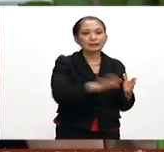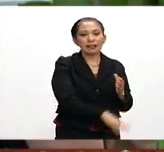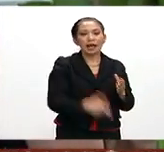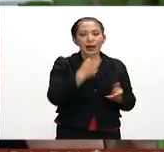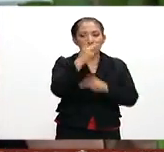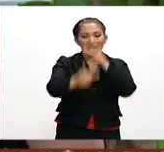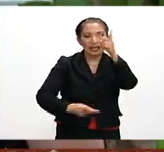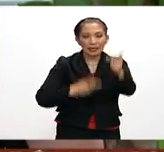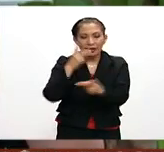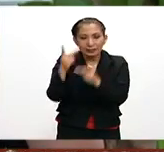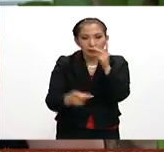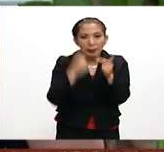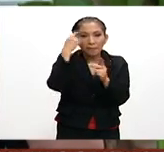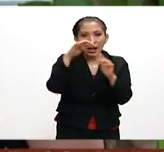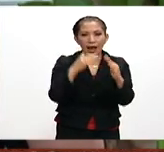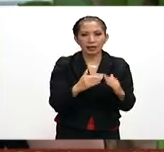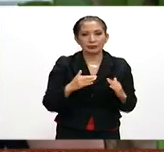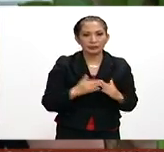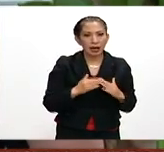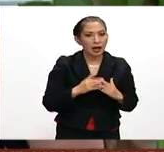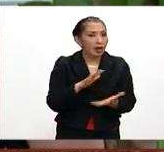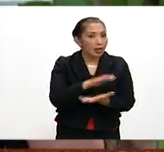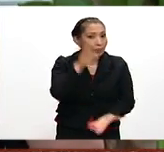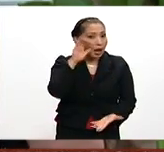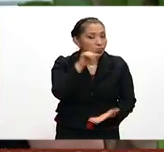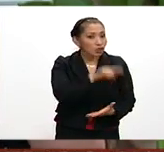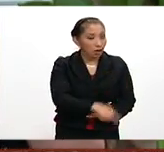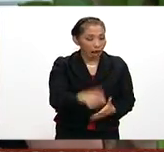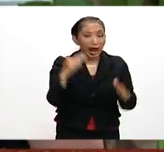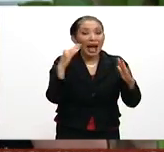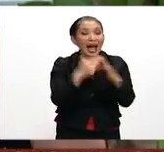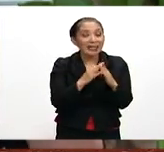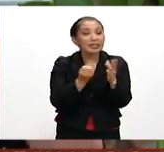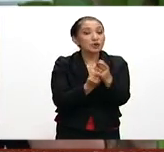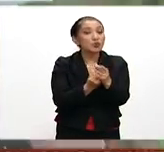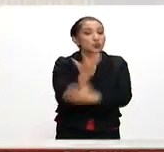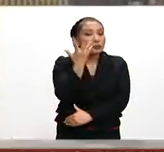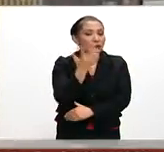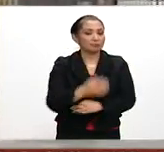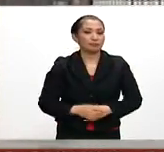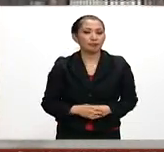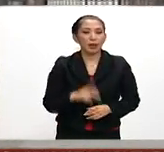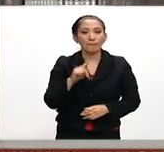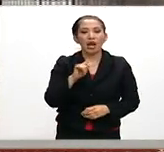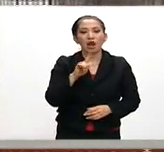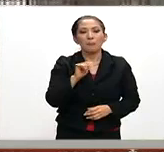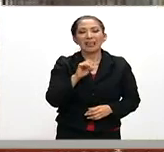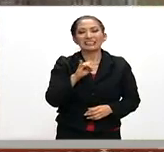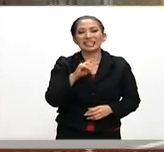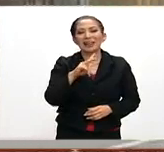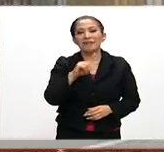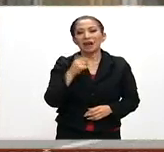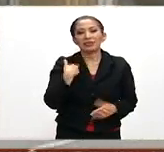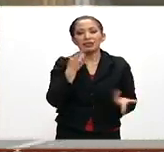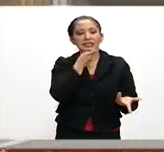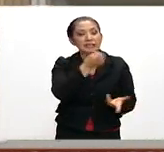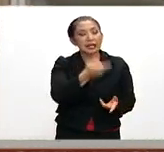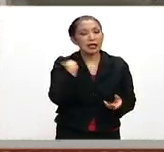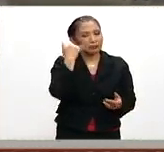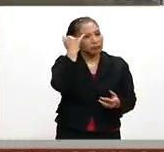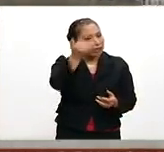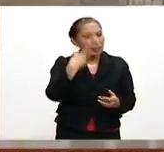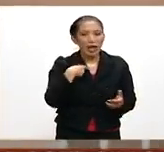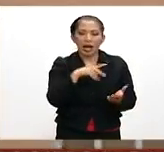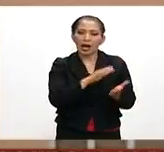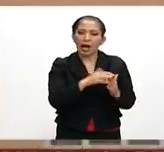financiamiento a vivienda, y la mayoría ha sido a vivienda nueva. Paloma Silva aseguró que la política de vivienda es